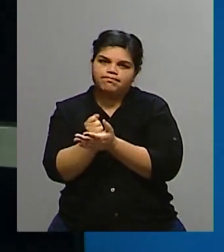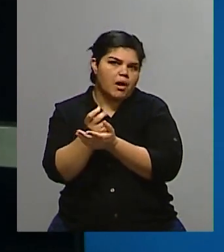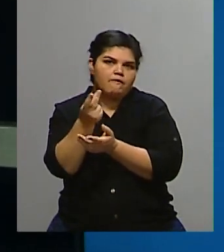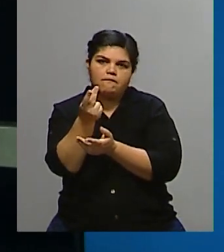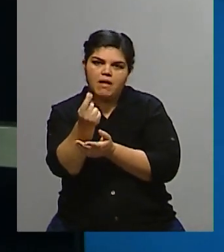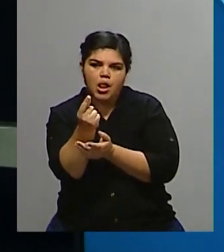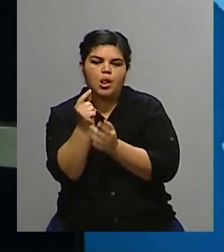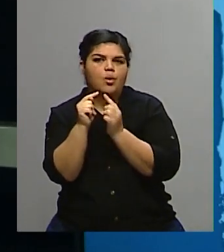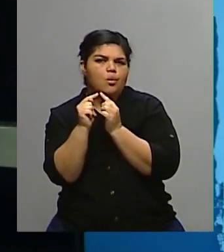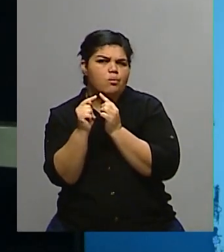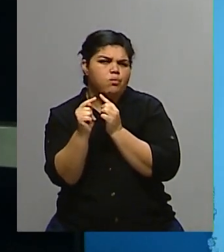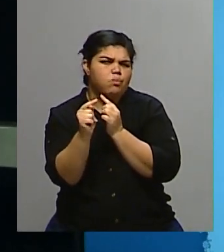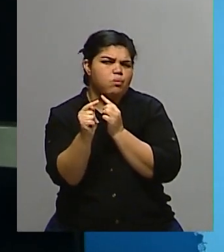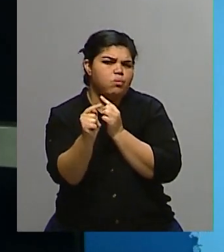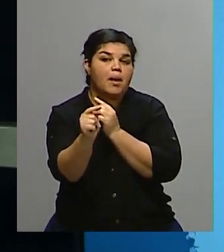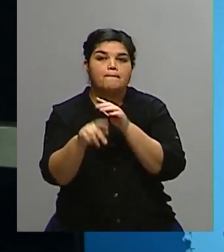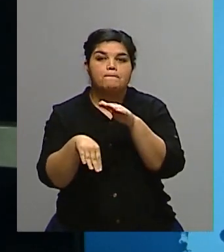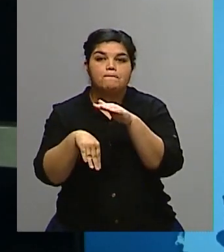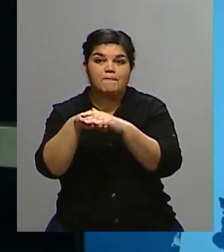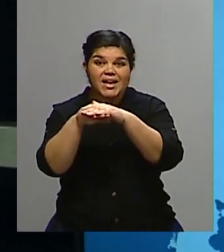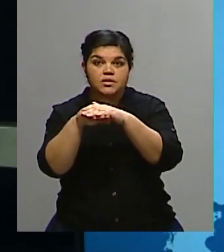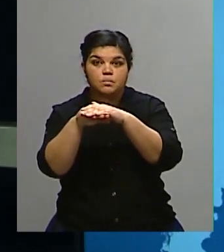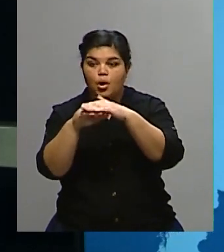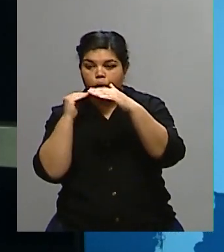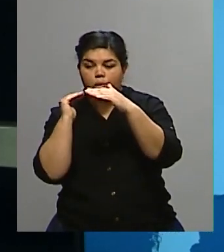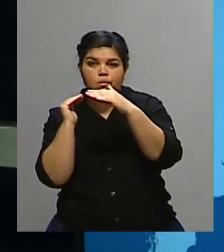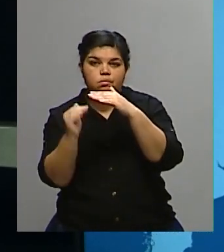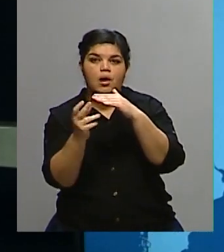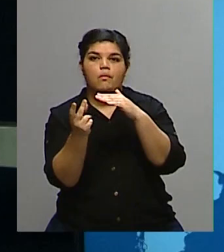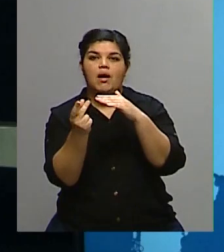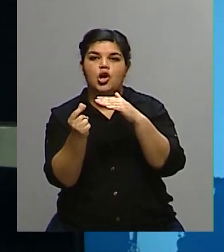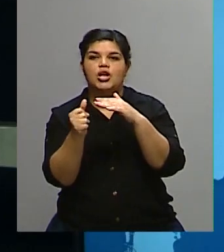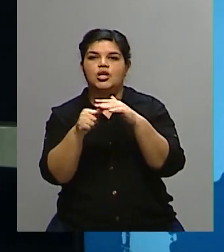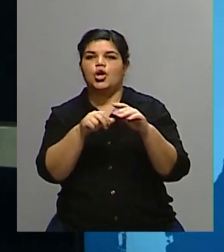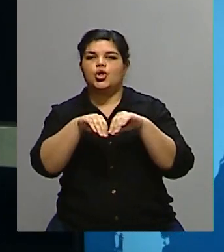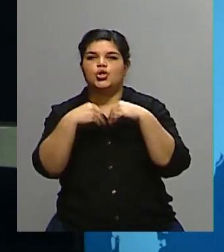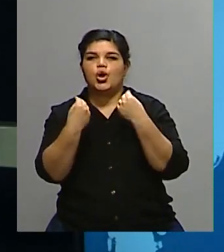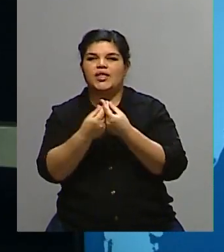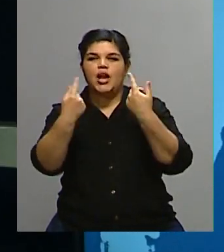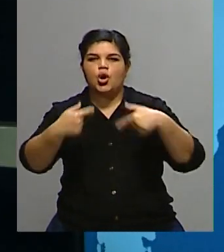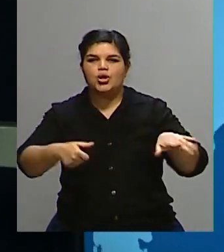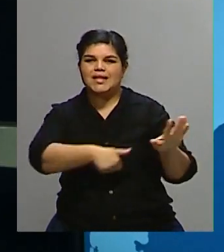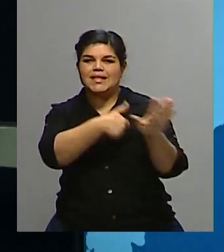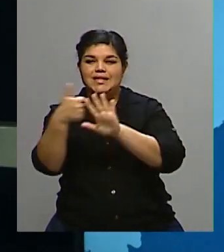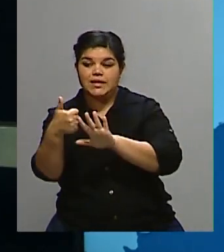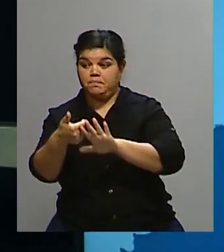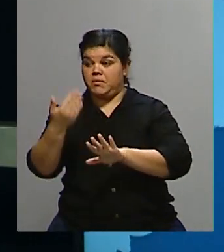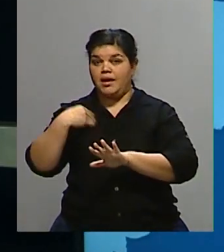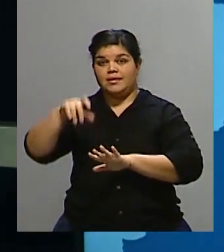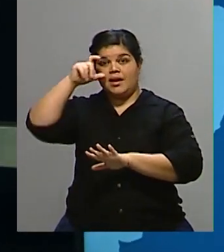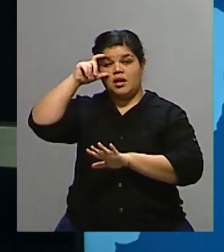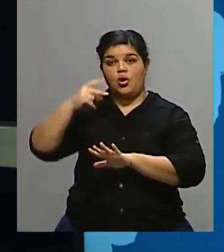lo que hace es establecer un precio máximo por ahora para seis productos y lo hizo desde enero del 2022,